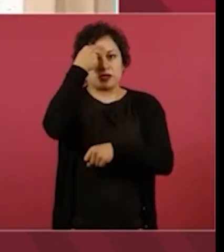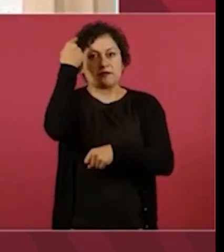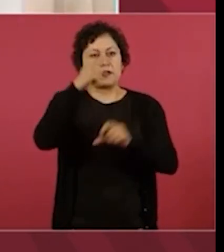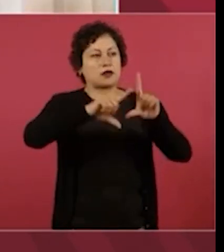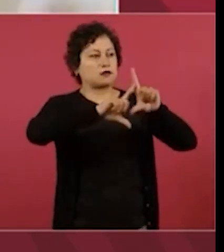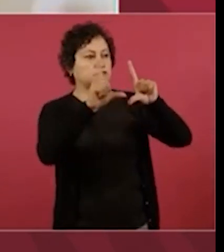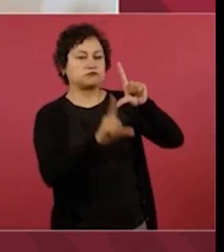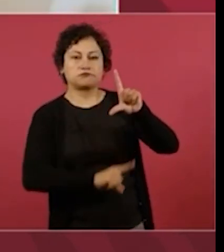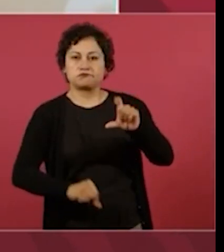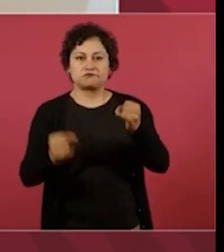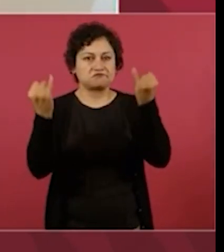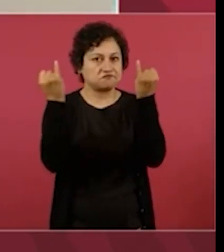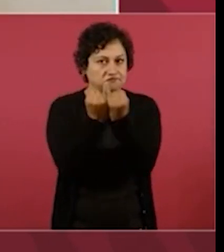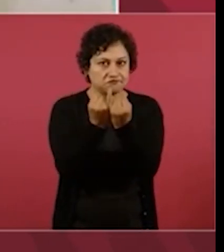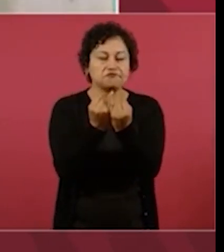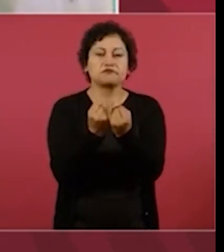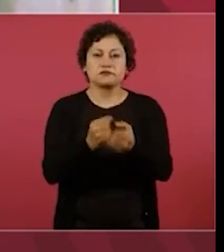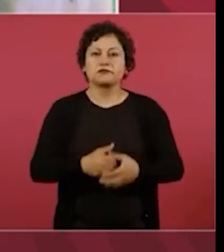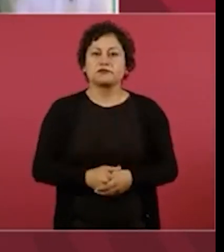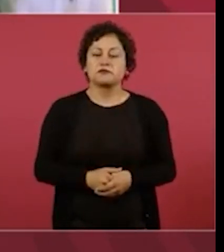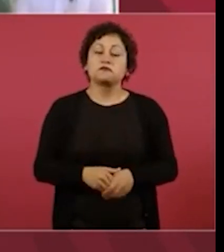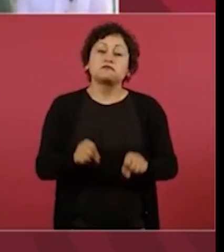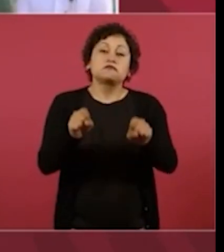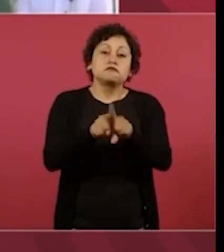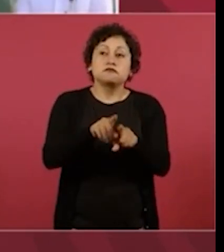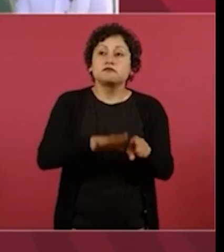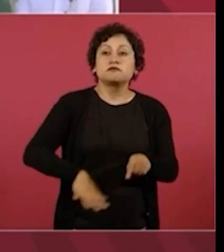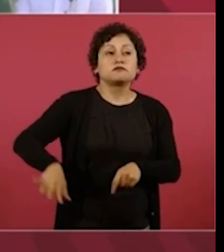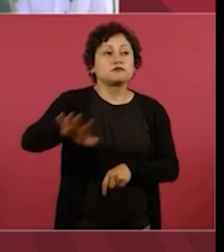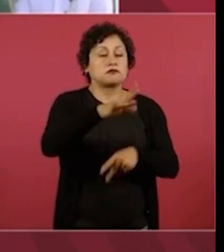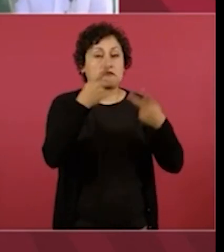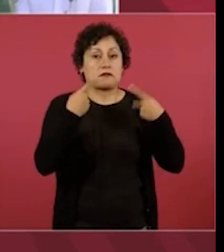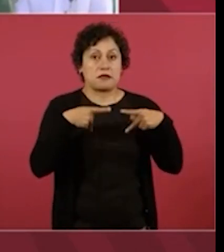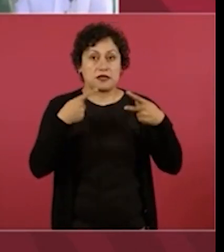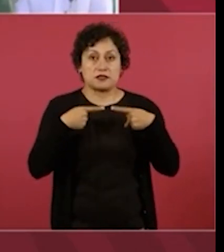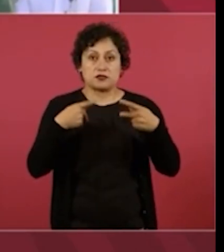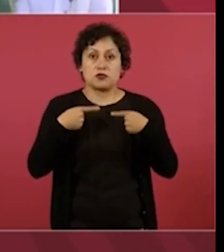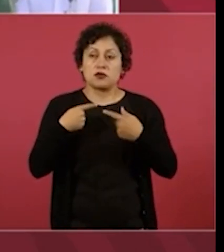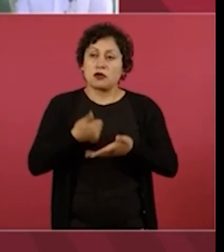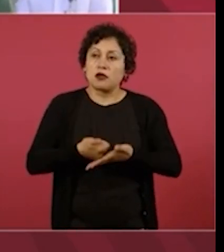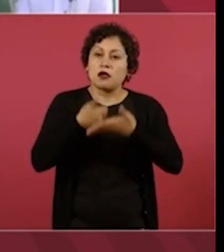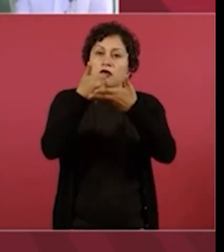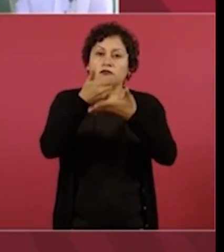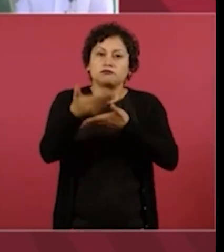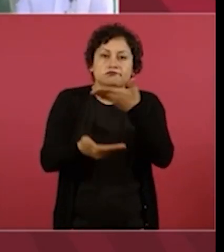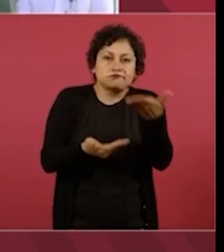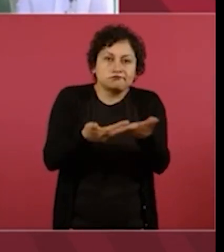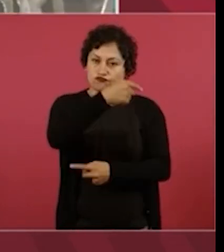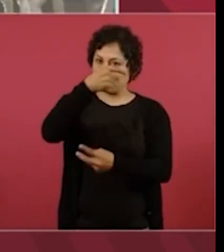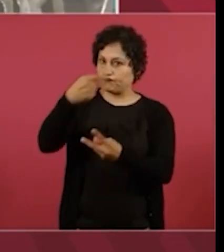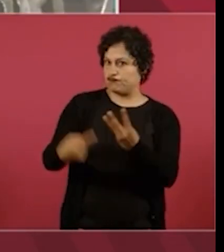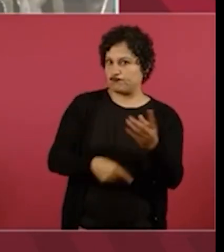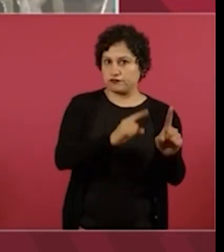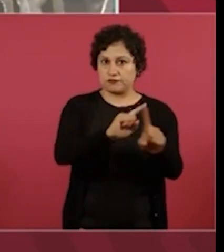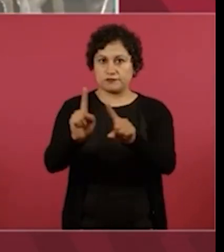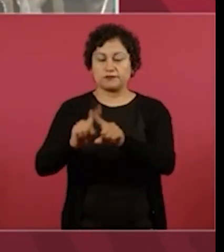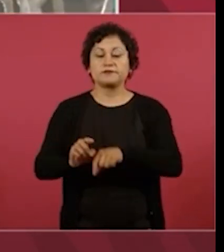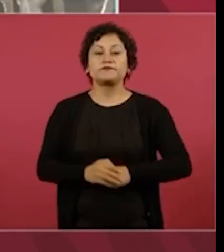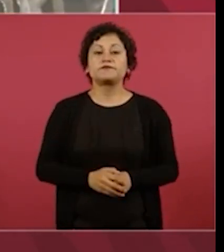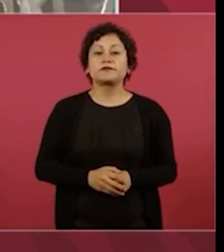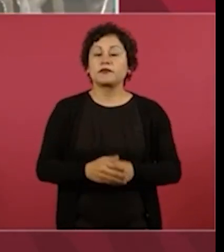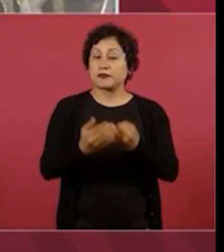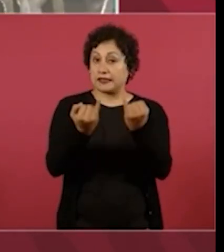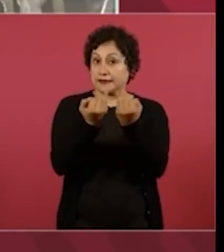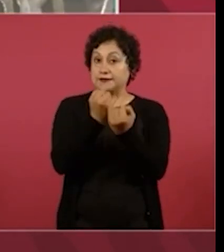y atender a los más desposeídos de manera cálida y con calidad. Estamos